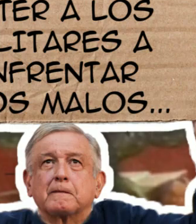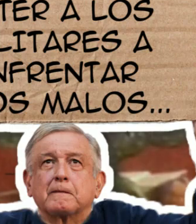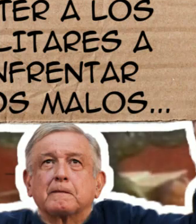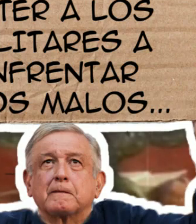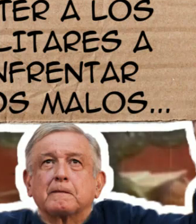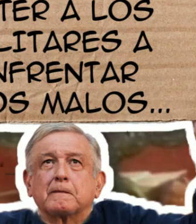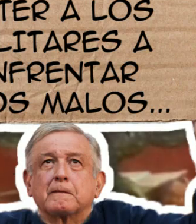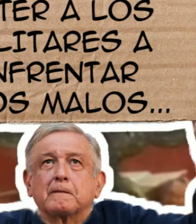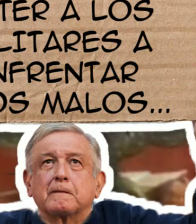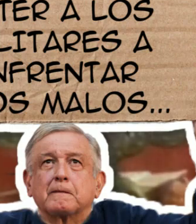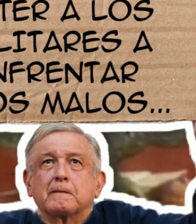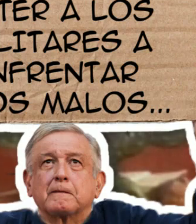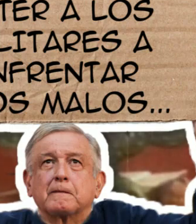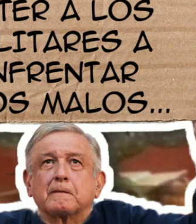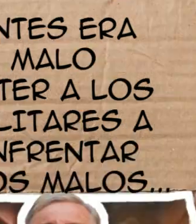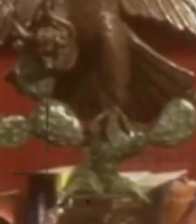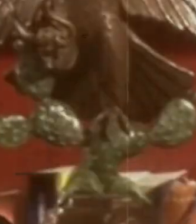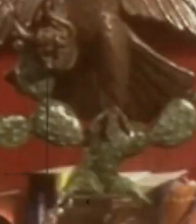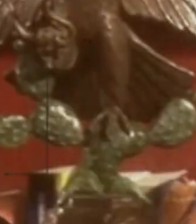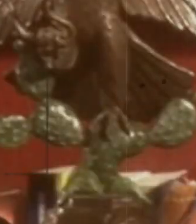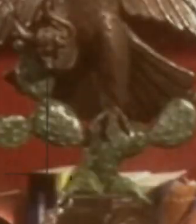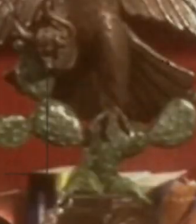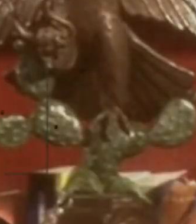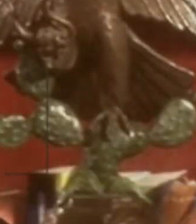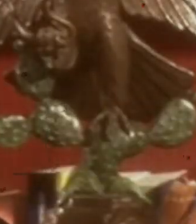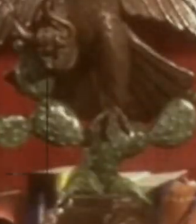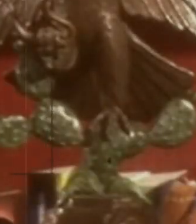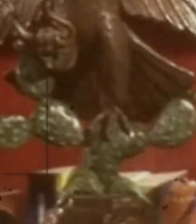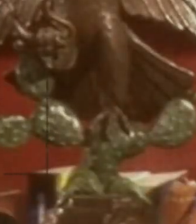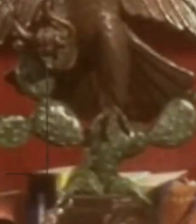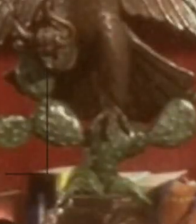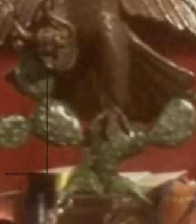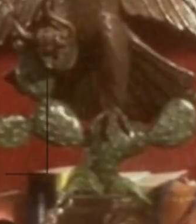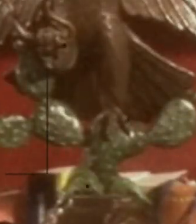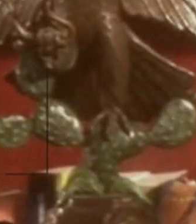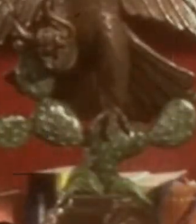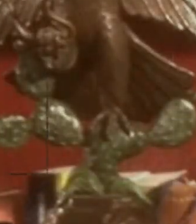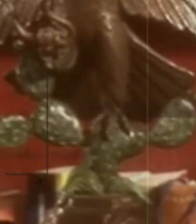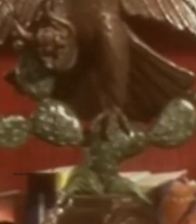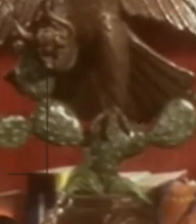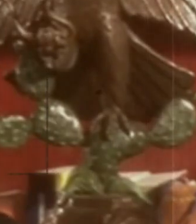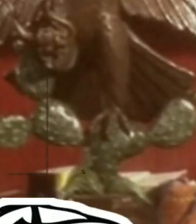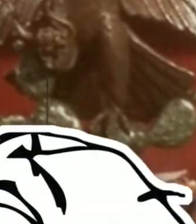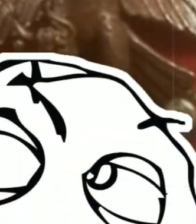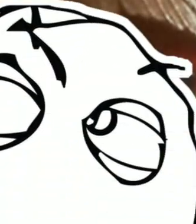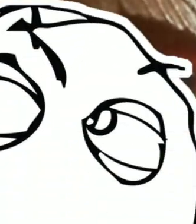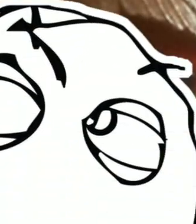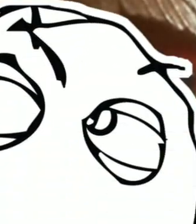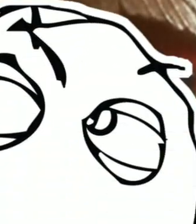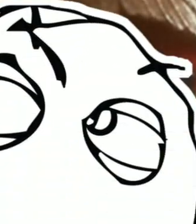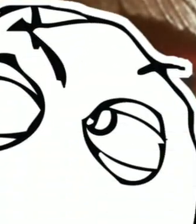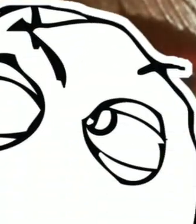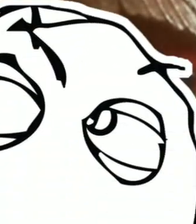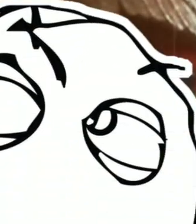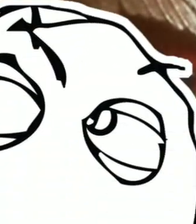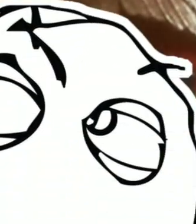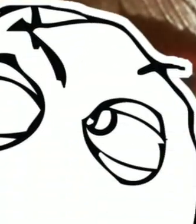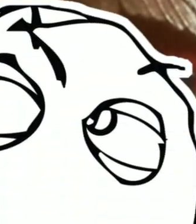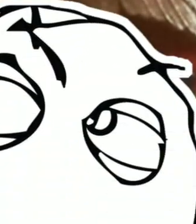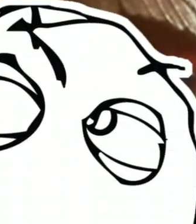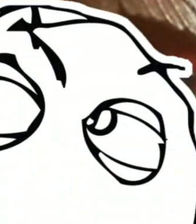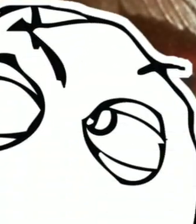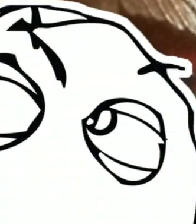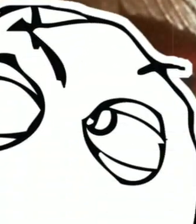En estos últimos tres años se ha deteriorado mucho la imagen del ejército. Hay que cuidar a esa institución que es el ejército que no se utilice